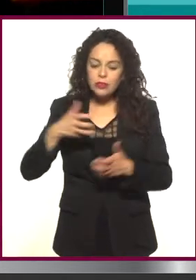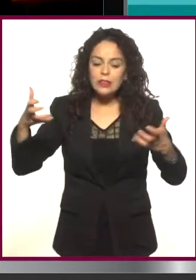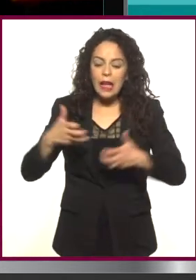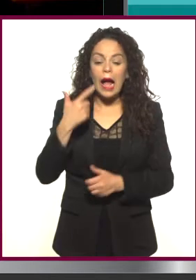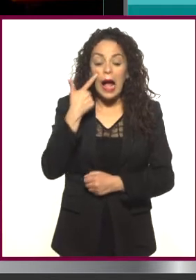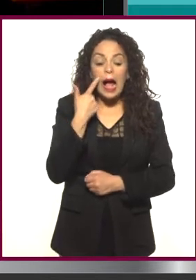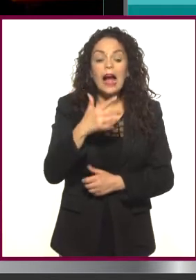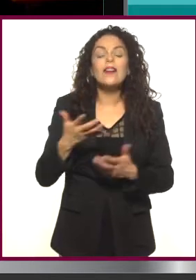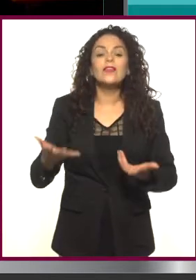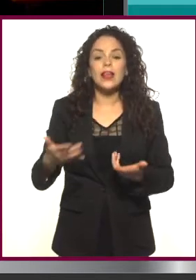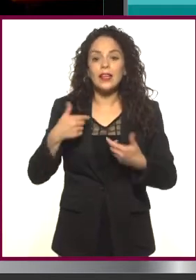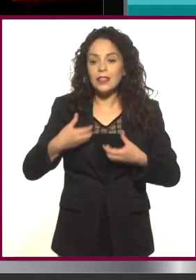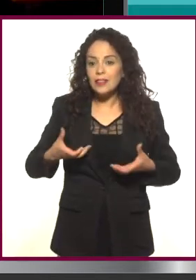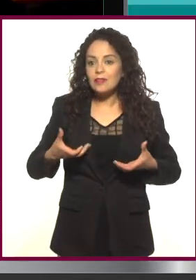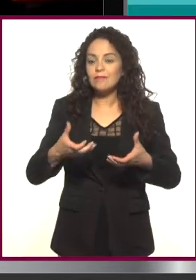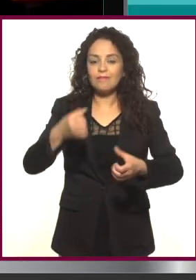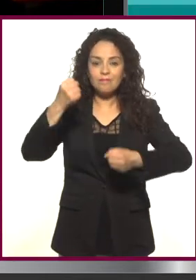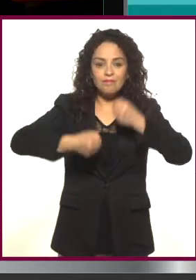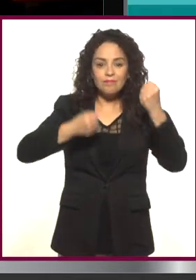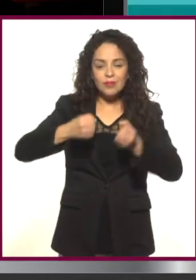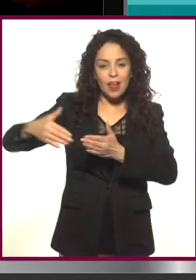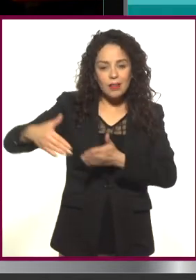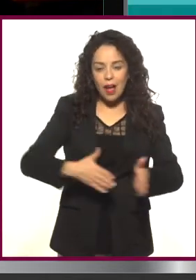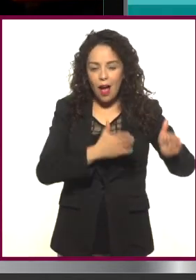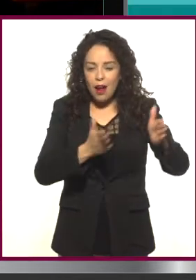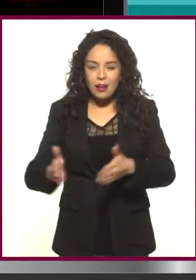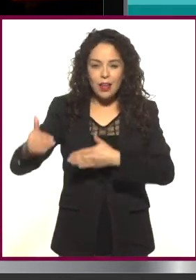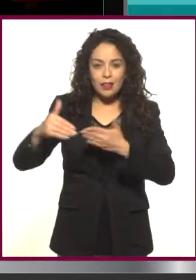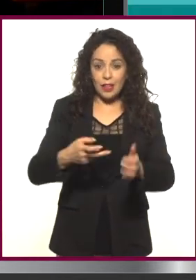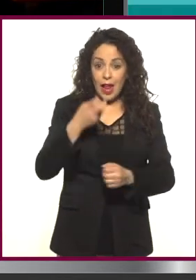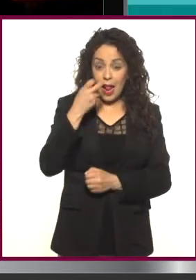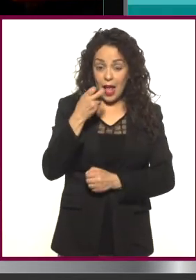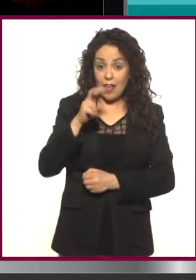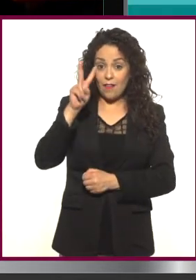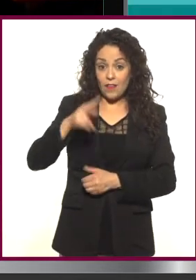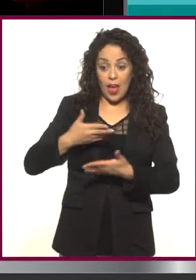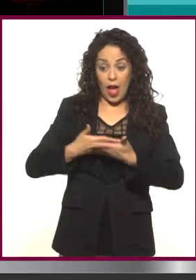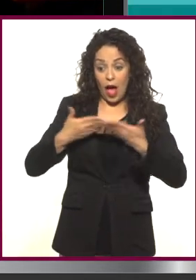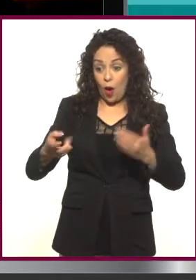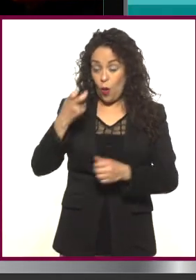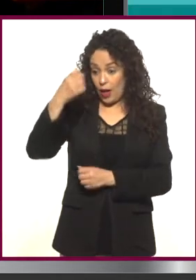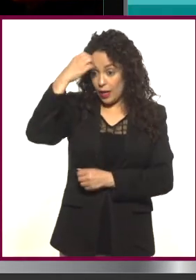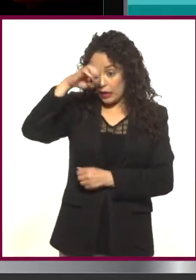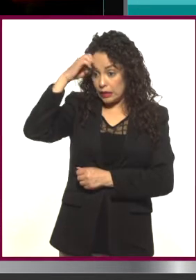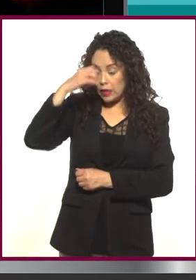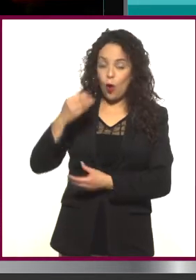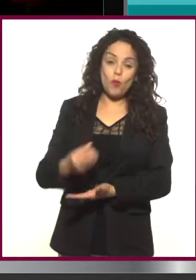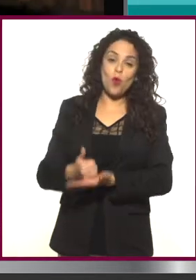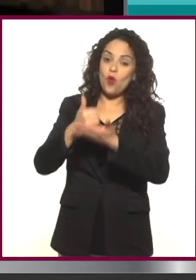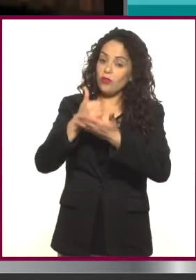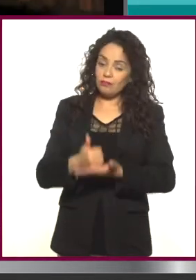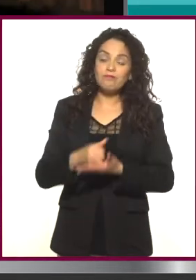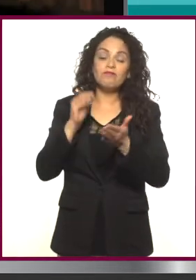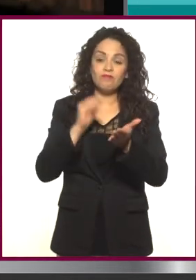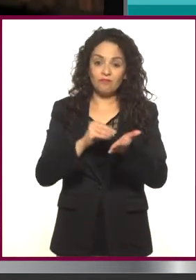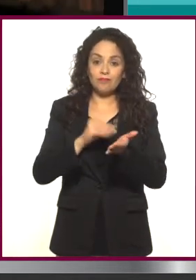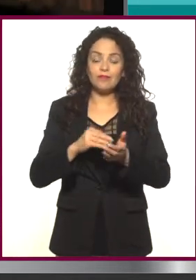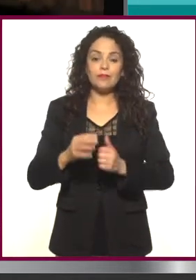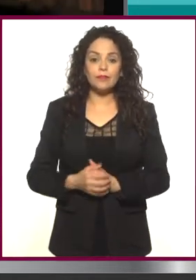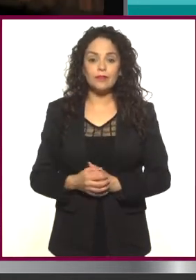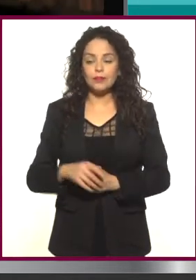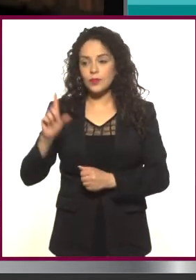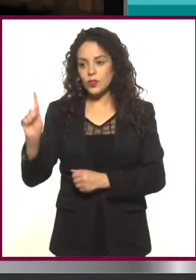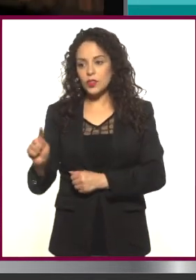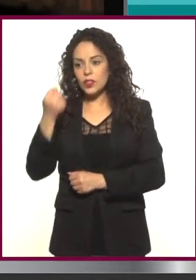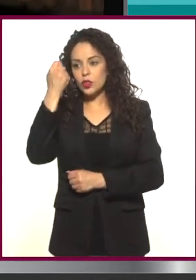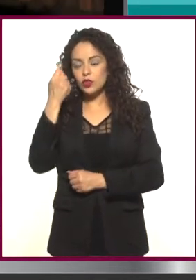¿no? Y de salir a carretera. Y ha sido una experiencia que me sigue nutriendo mucho a día de hoy. ¿Cómo influyó la